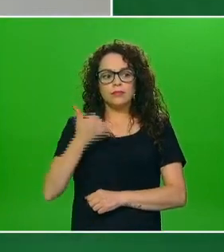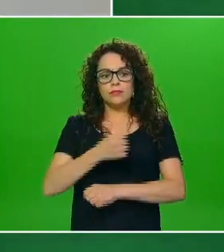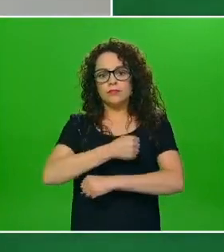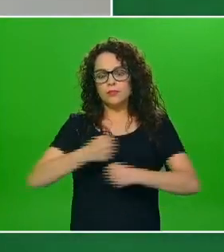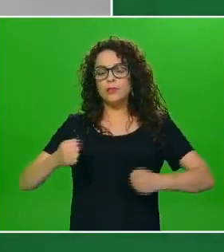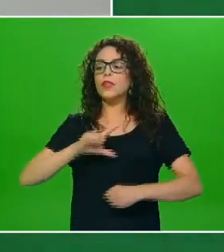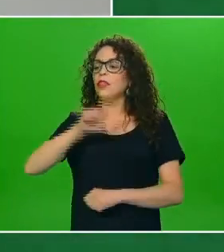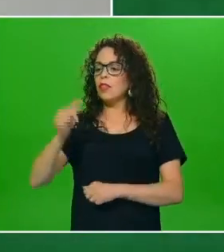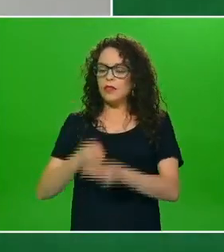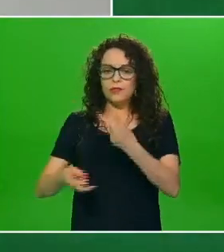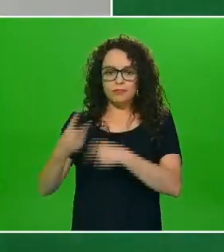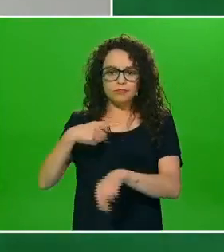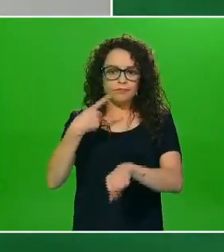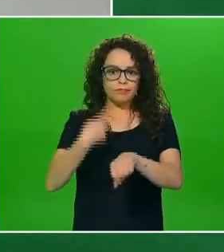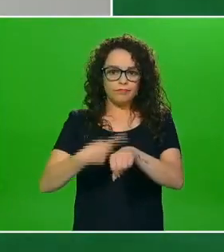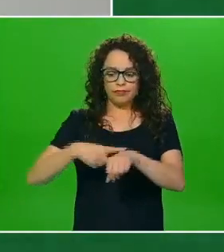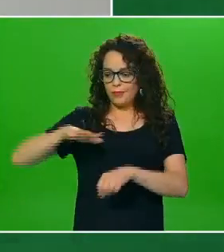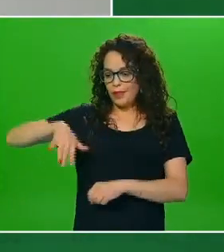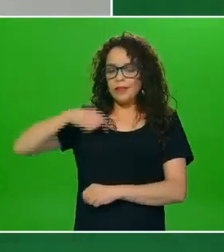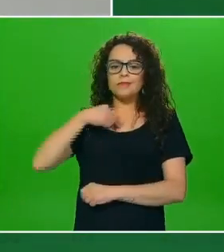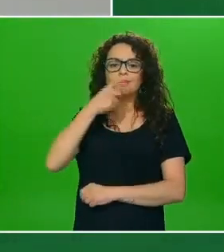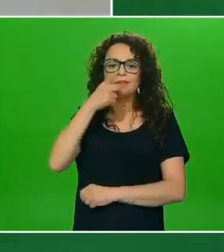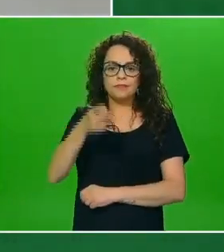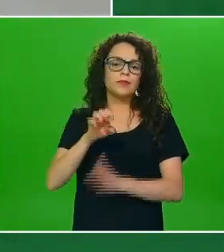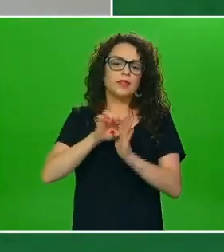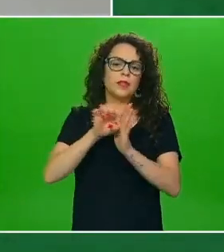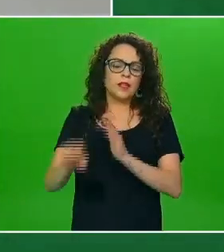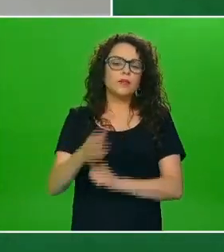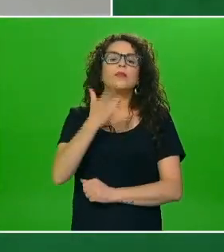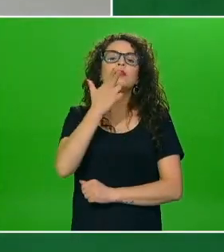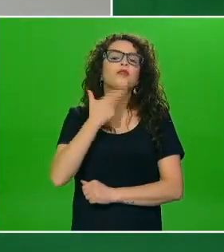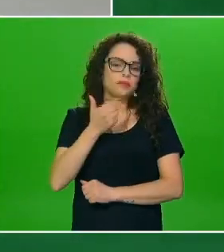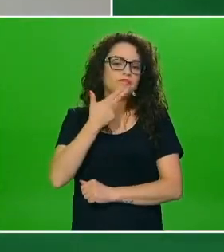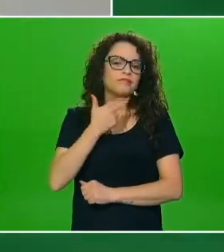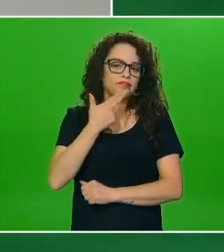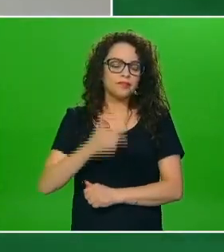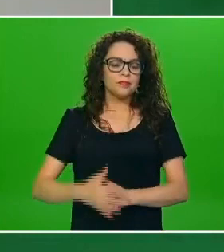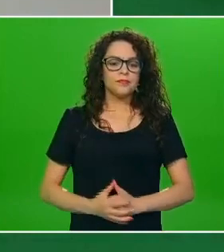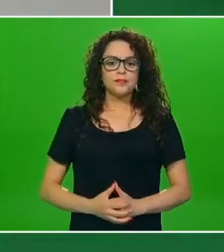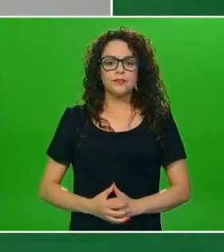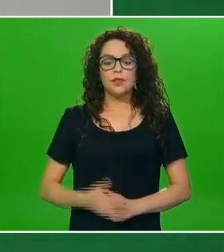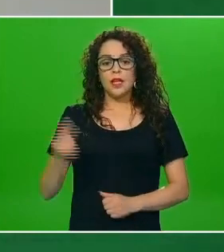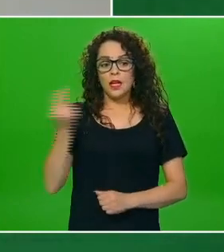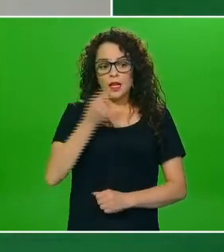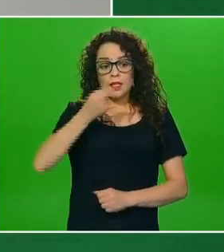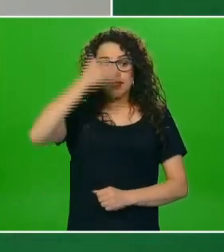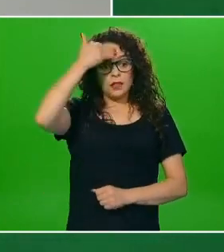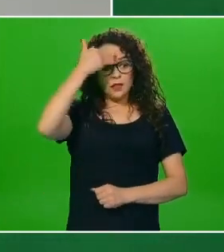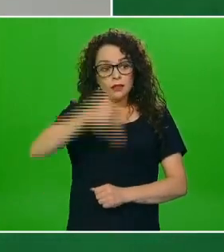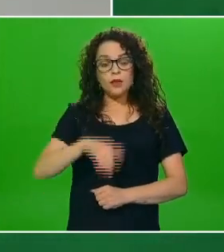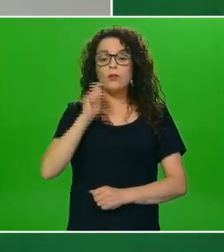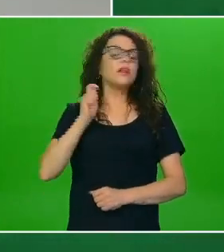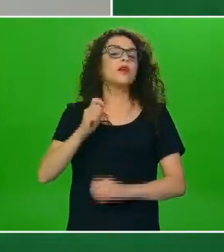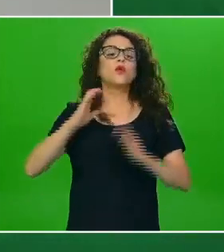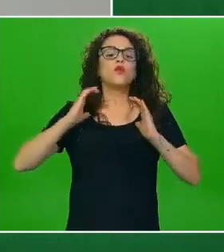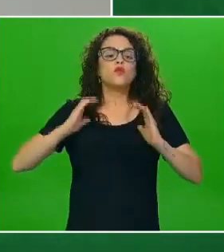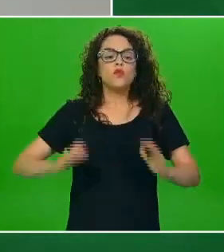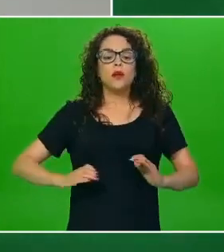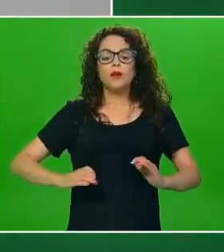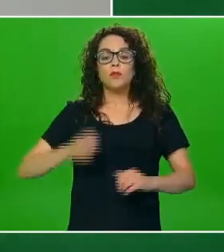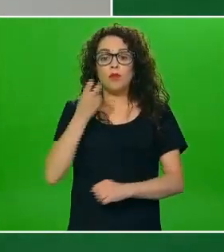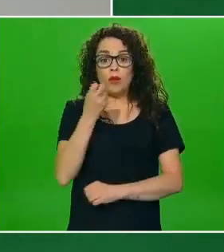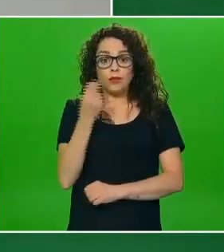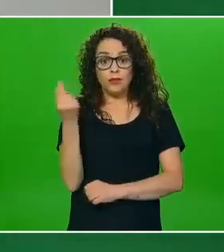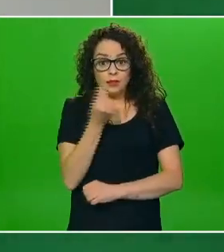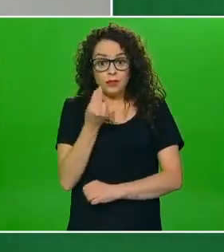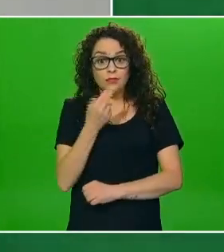enfermedades que mencioné hace un momento como la diabetes también hay que saber que en realidad el cuerpo no necesita este